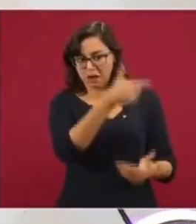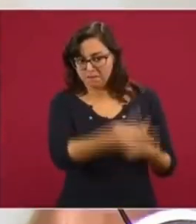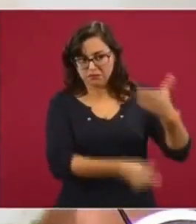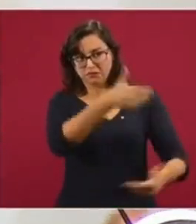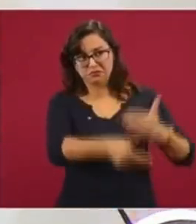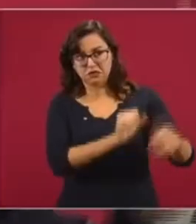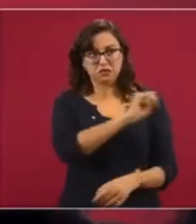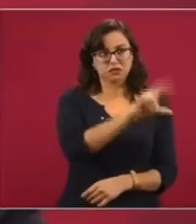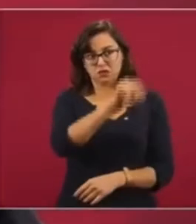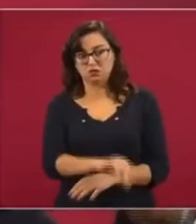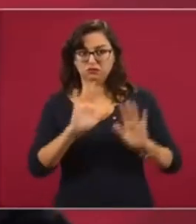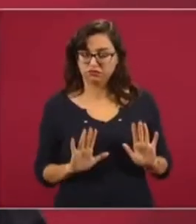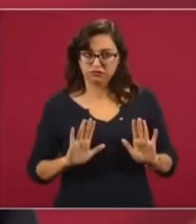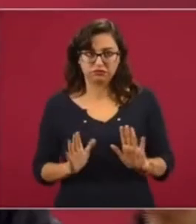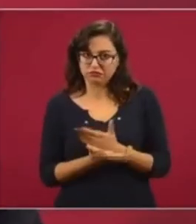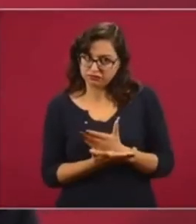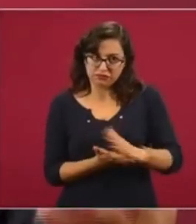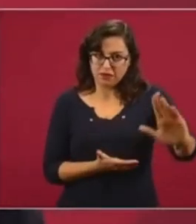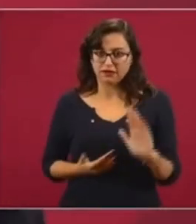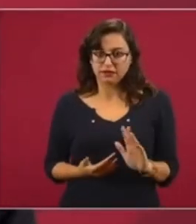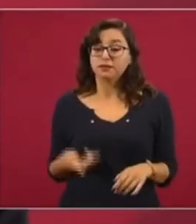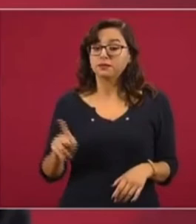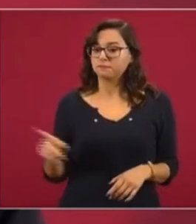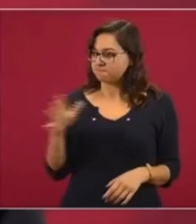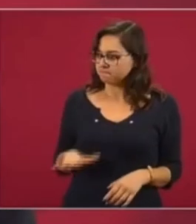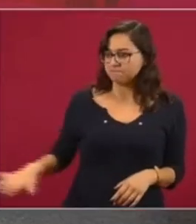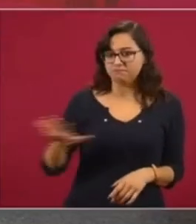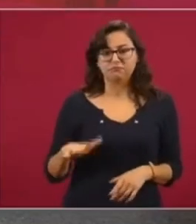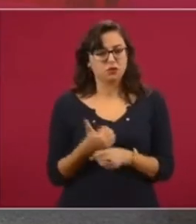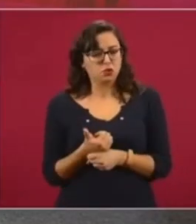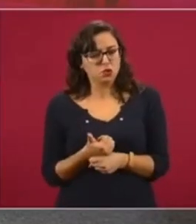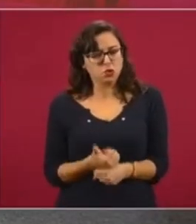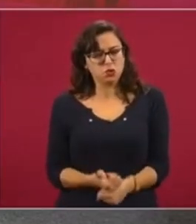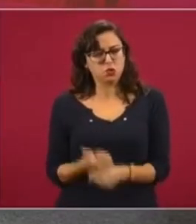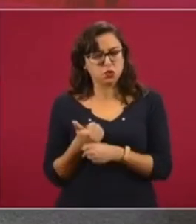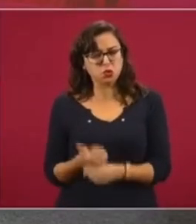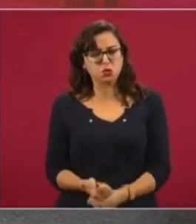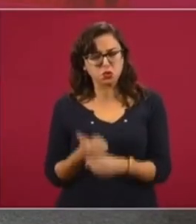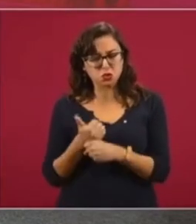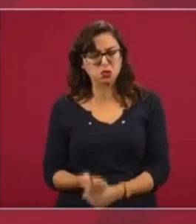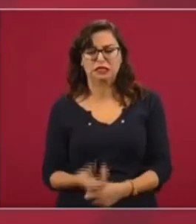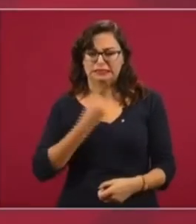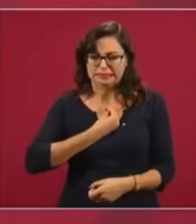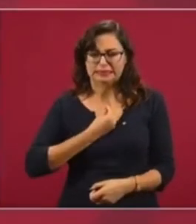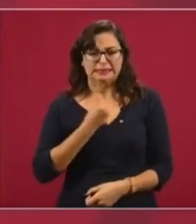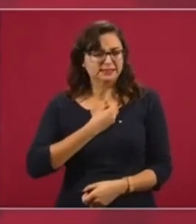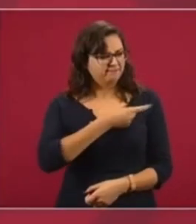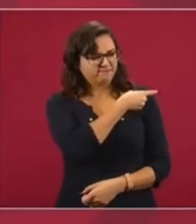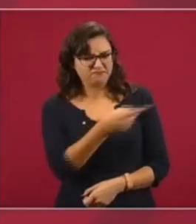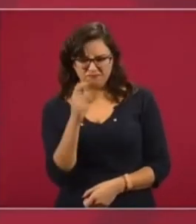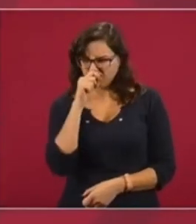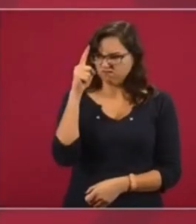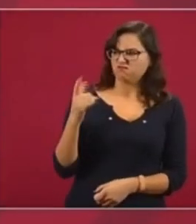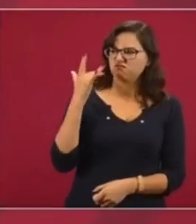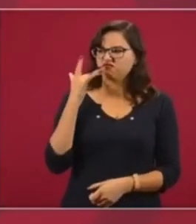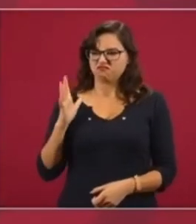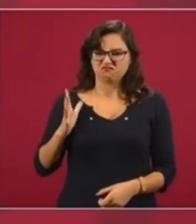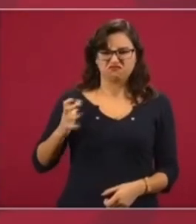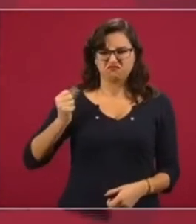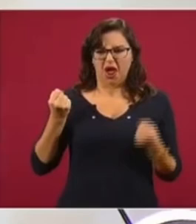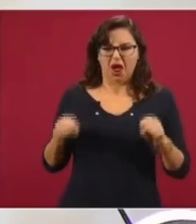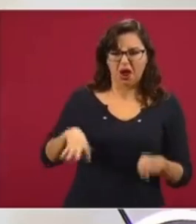pero es un desahogo. La gente que ha sufrido tanto por la prepotencia, por el autoritarismo, por la corrupción,